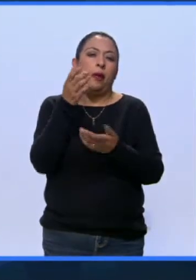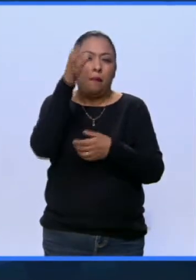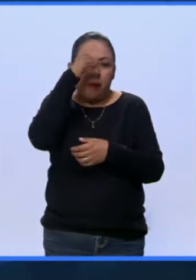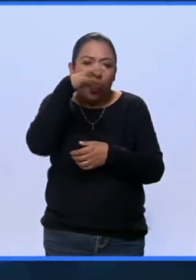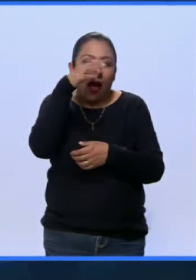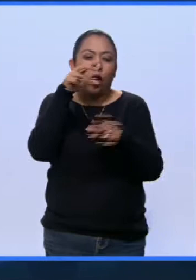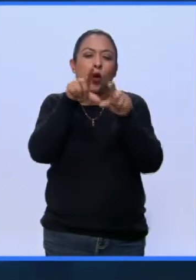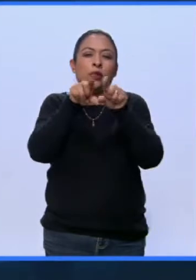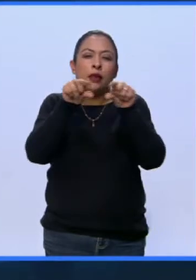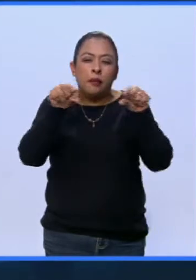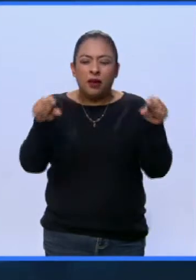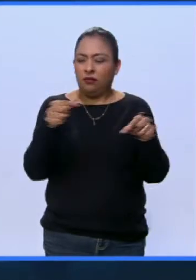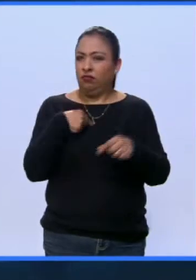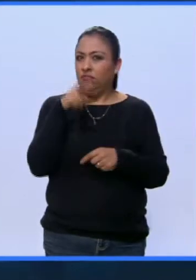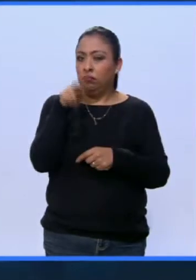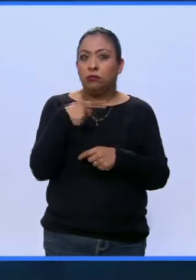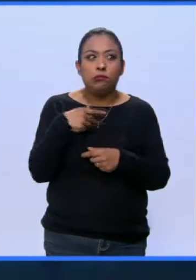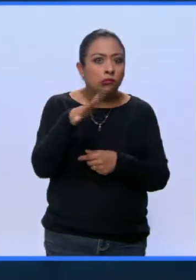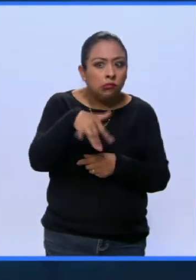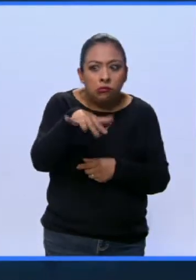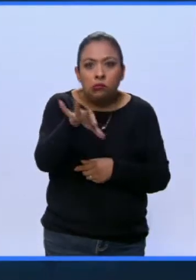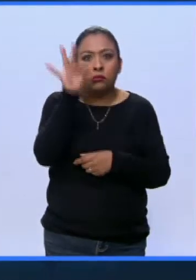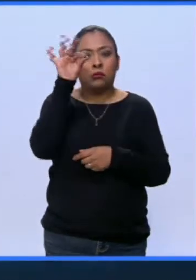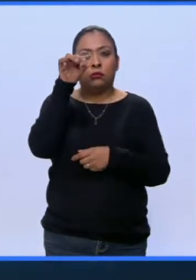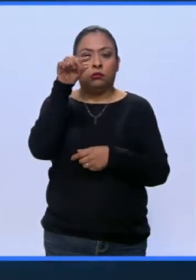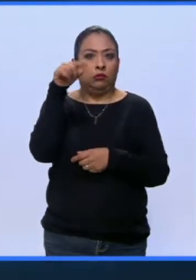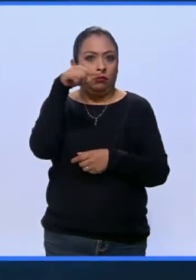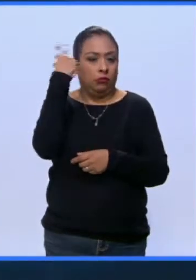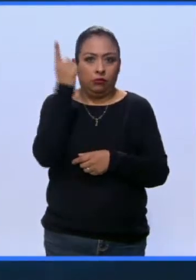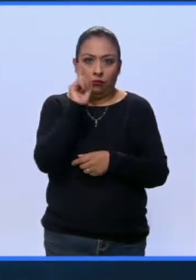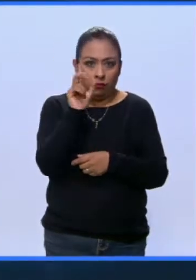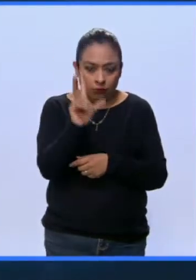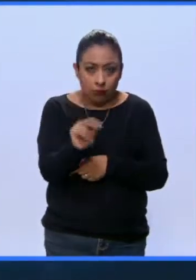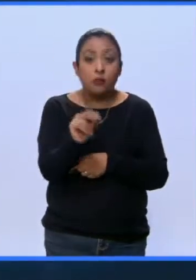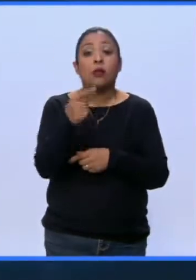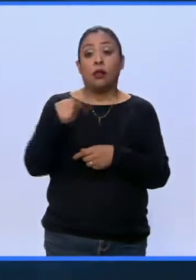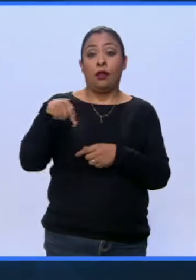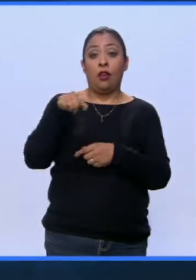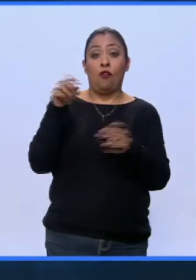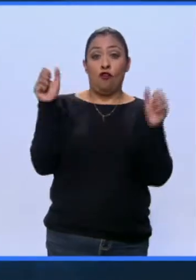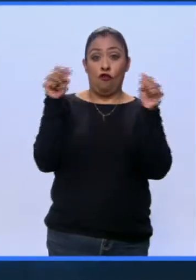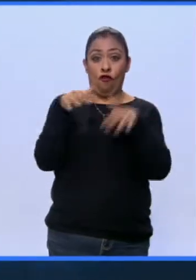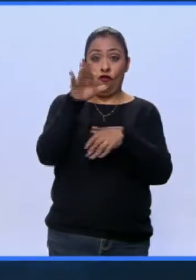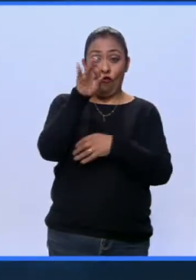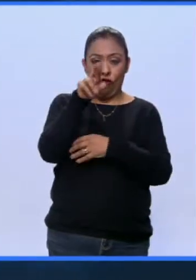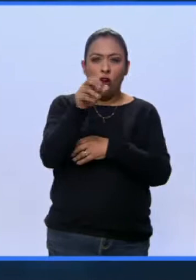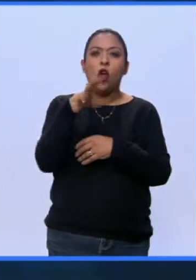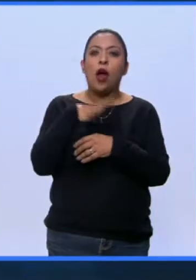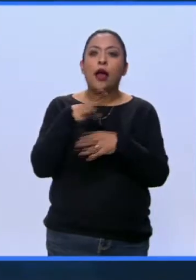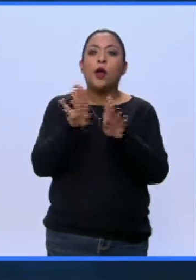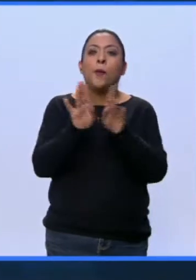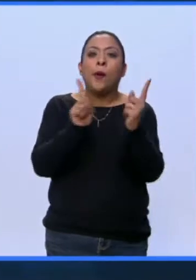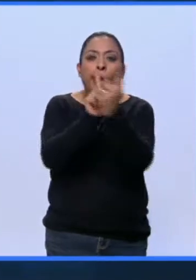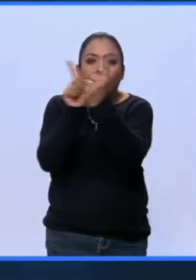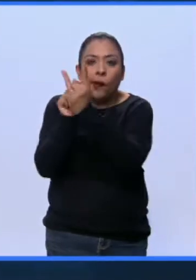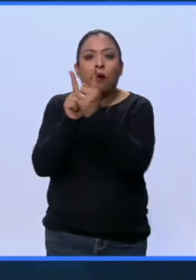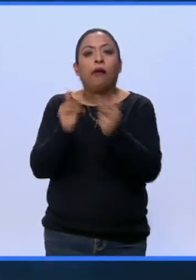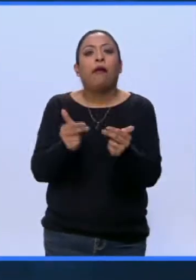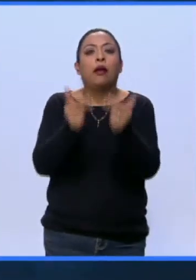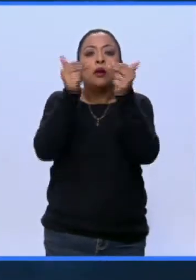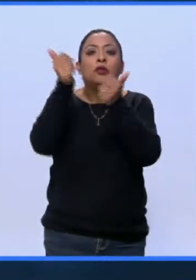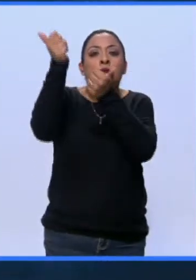pues no se puede conseguir tan fácilmente. Nosotros en el foro tenemos unos encuentros de negocios. Vamos a traer